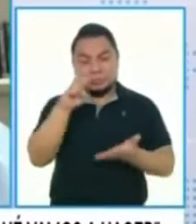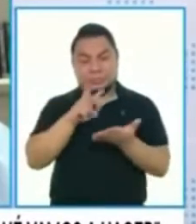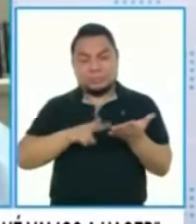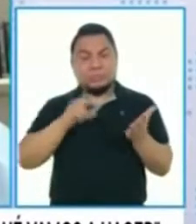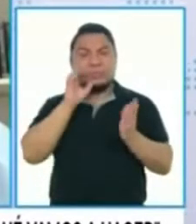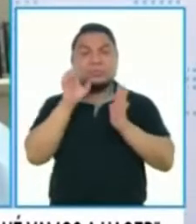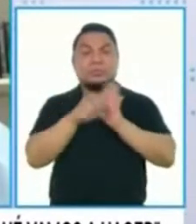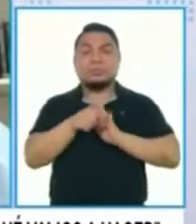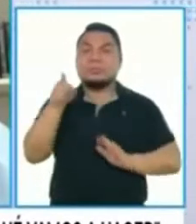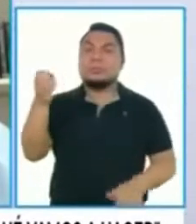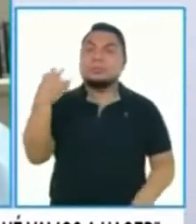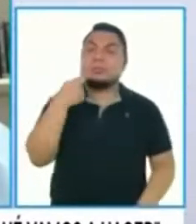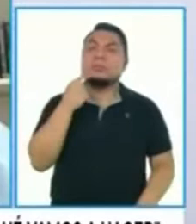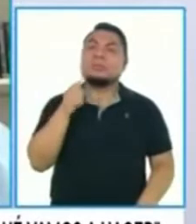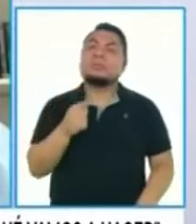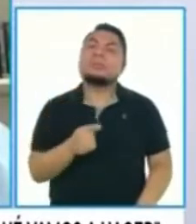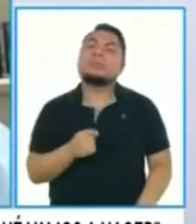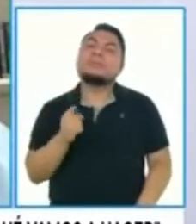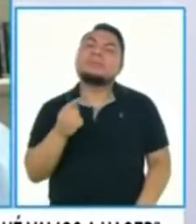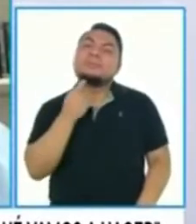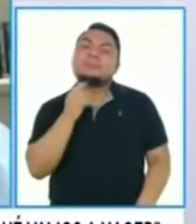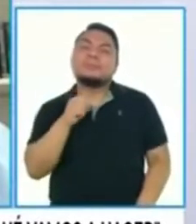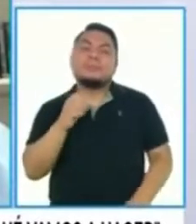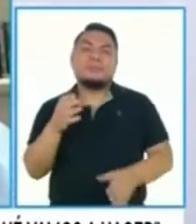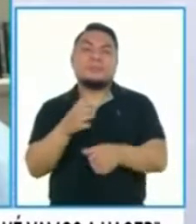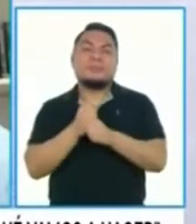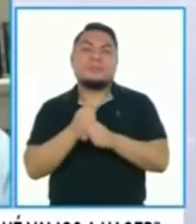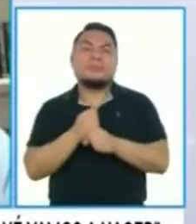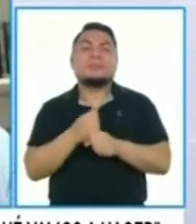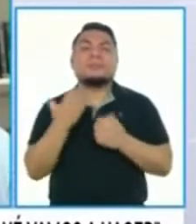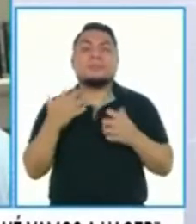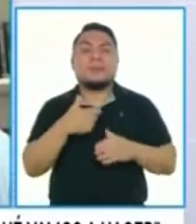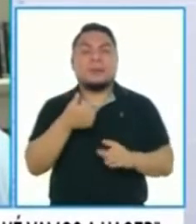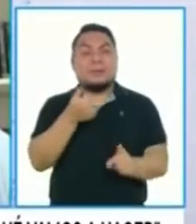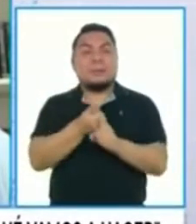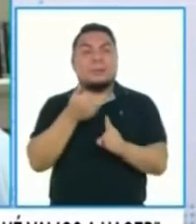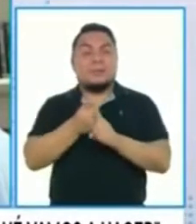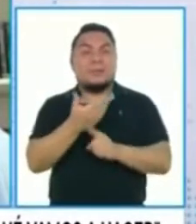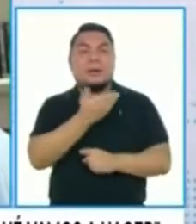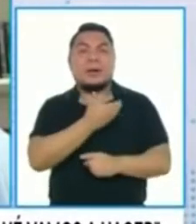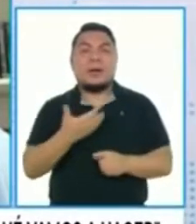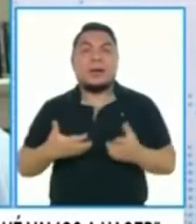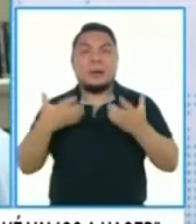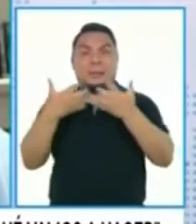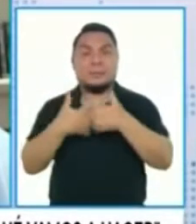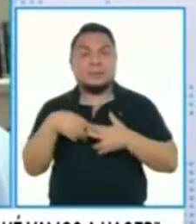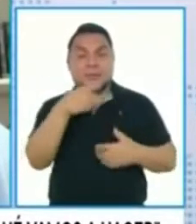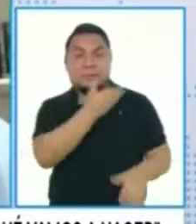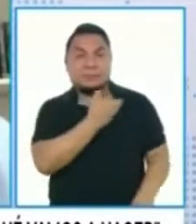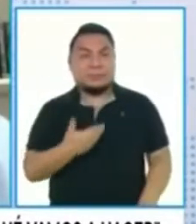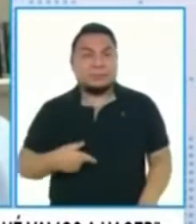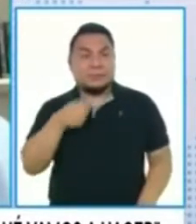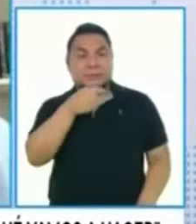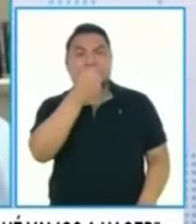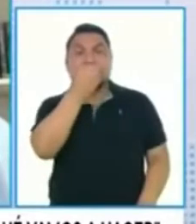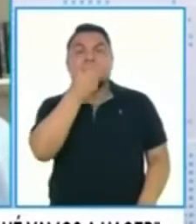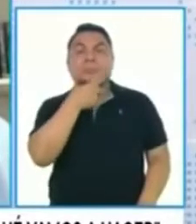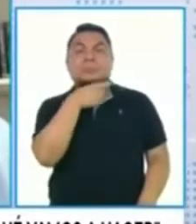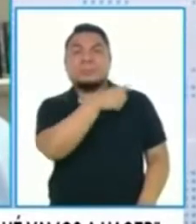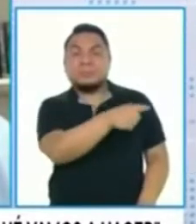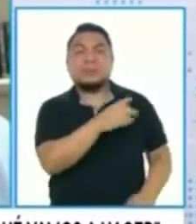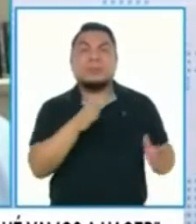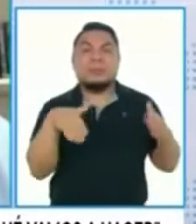por ejemplo, que usted había unas declaraciones suyas, que retomar negociaciones desde el mismo despacho presidencial, que sea el presidente Zagasti quien